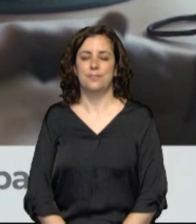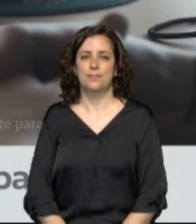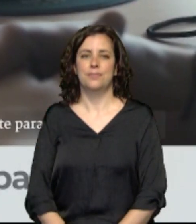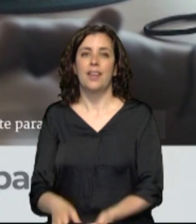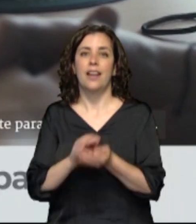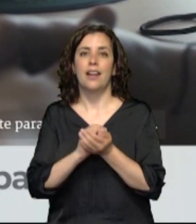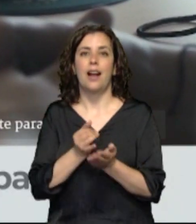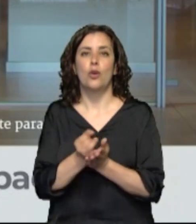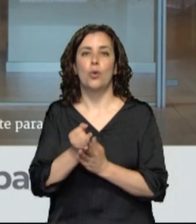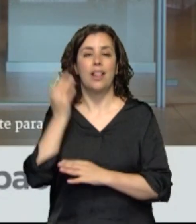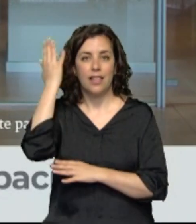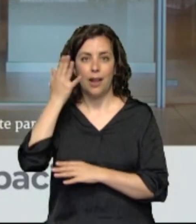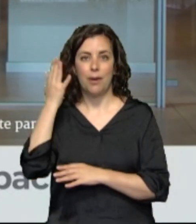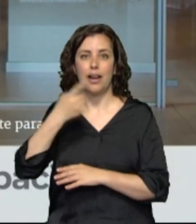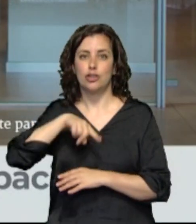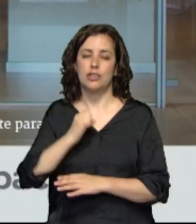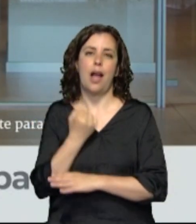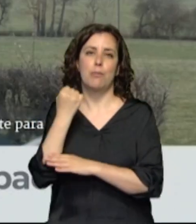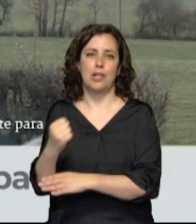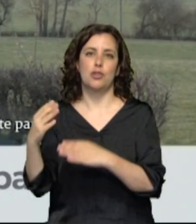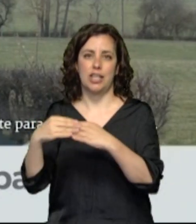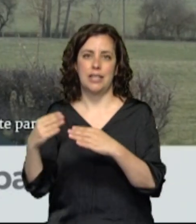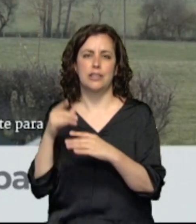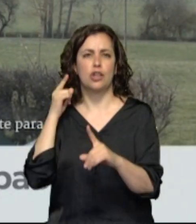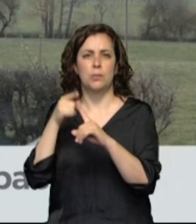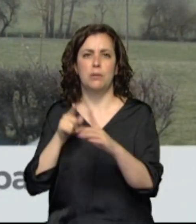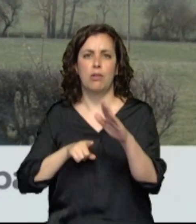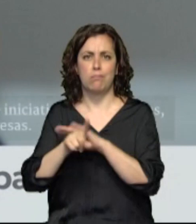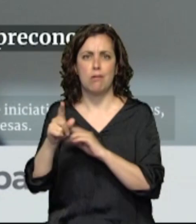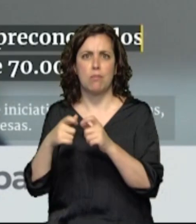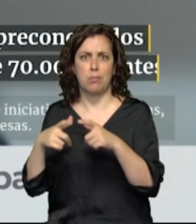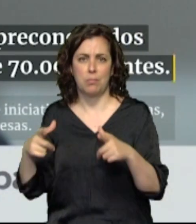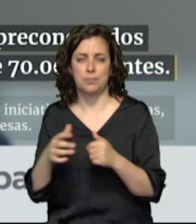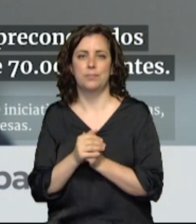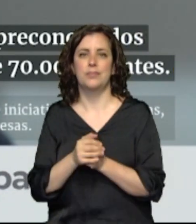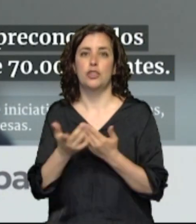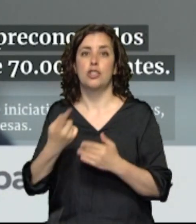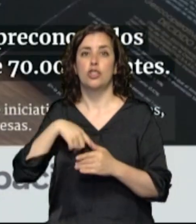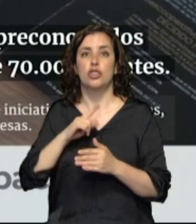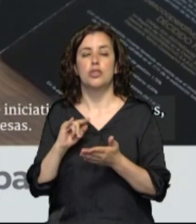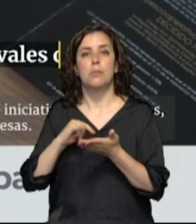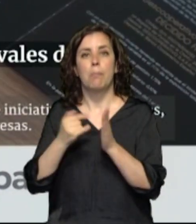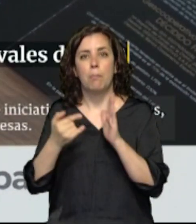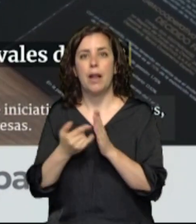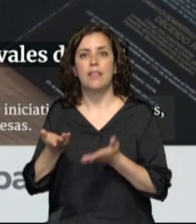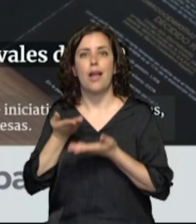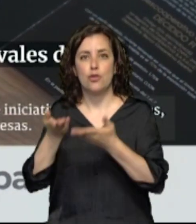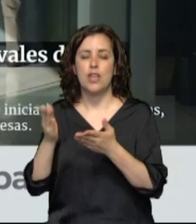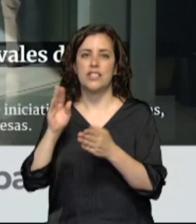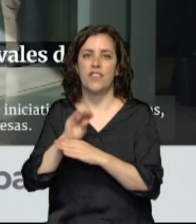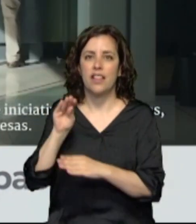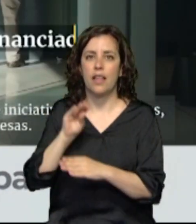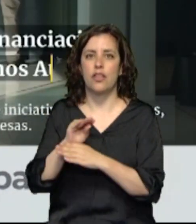En Caja Rural de Navarra apoyamos a nuestra gente para seguir creciendo. Por eso lanzamos un plan de ayudas, financiación e